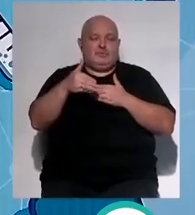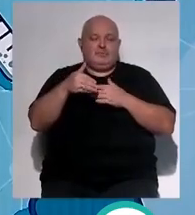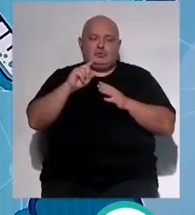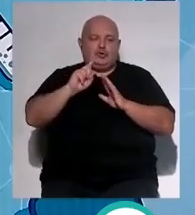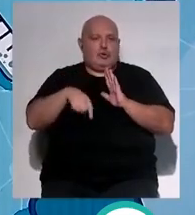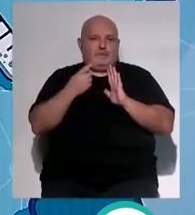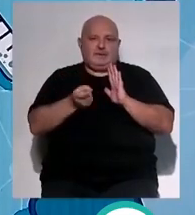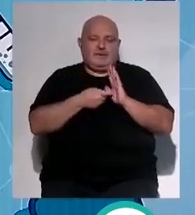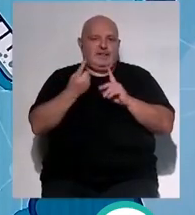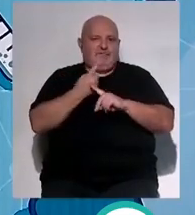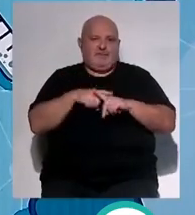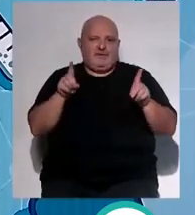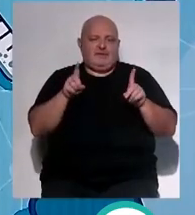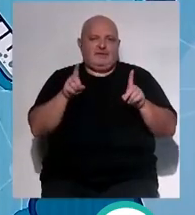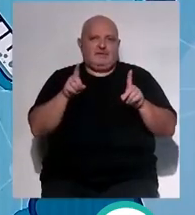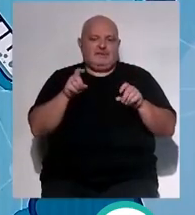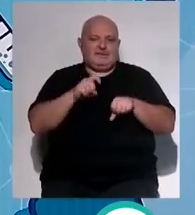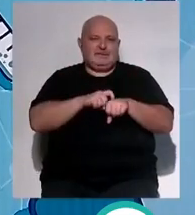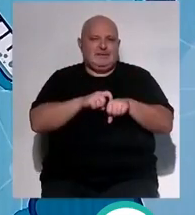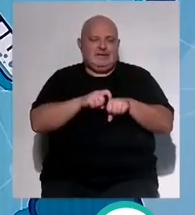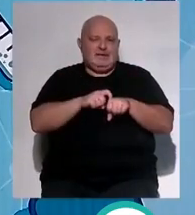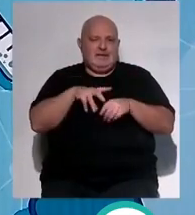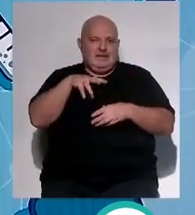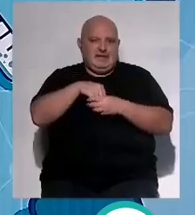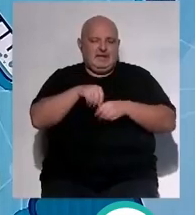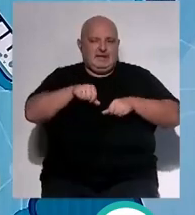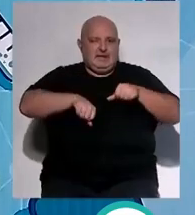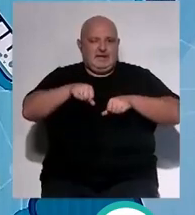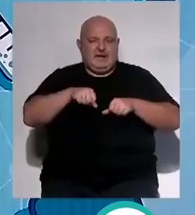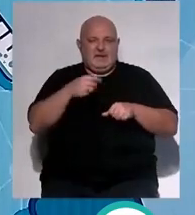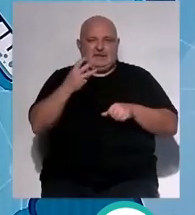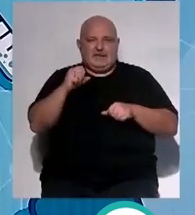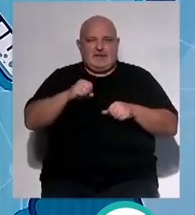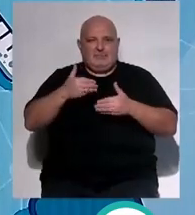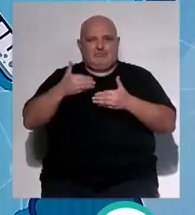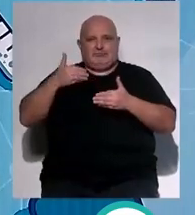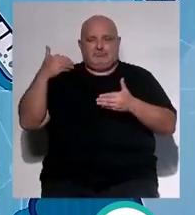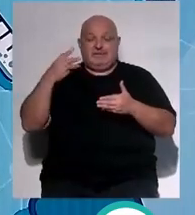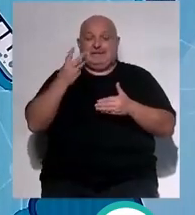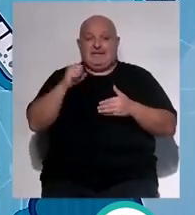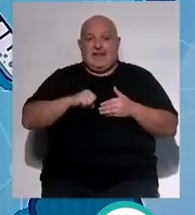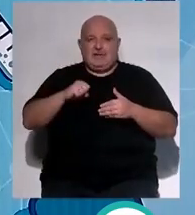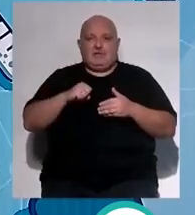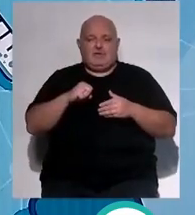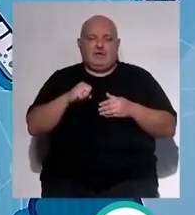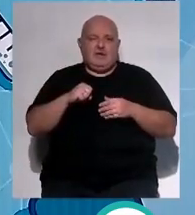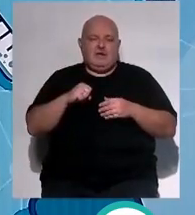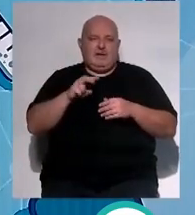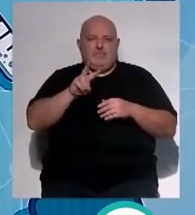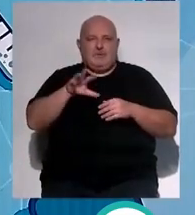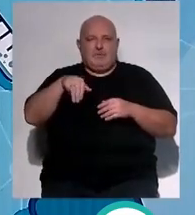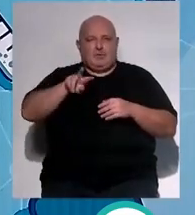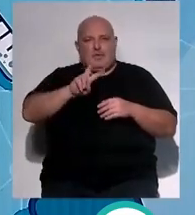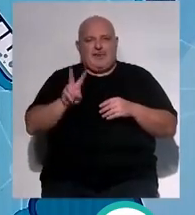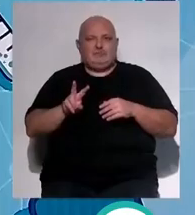totalmente distinta a la dimensión y a la complejidad de los quirófanos de hace 30 años hace 30 años en un espacio de 25